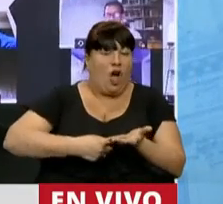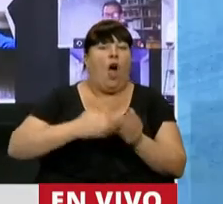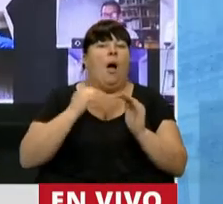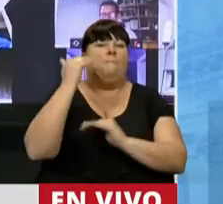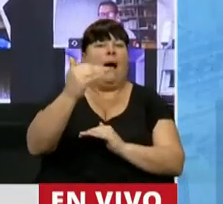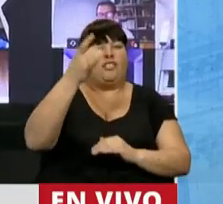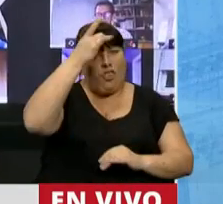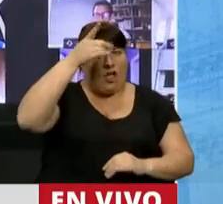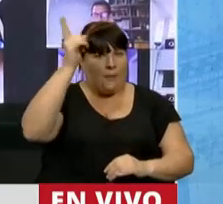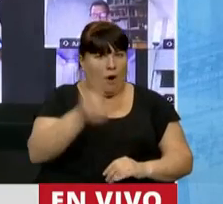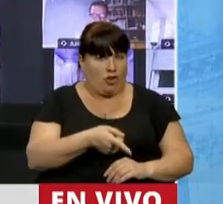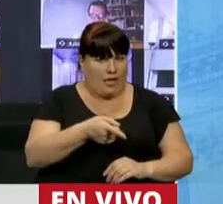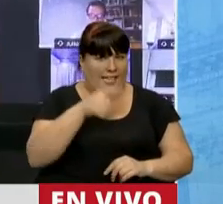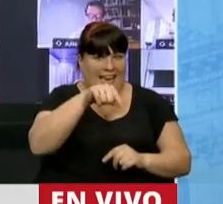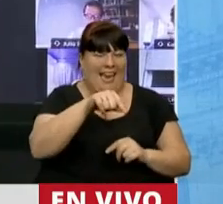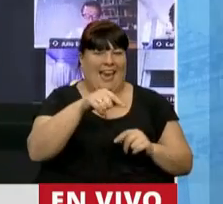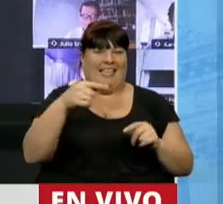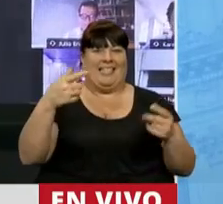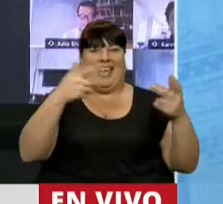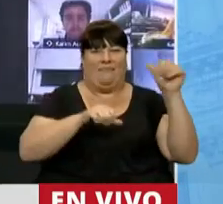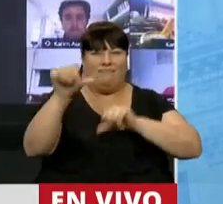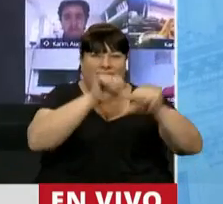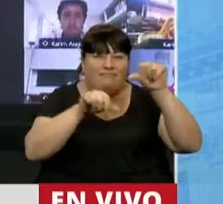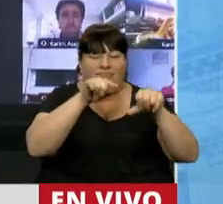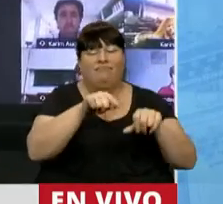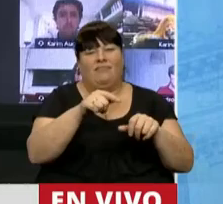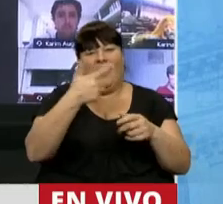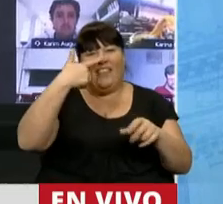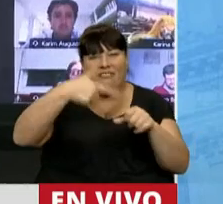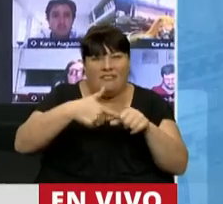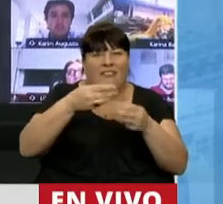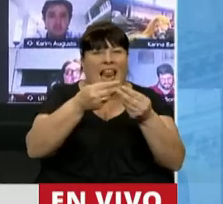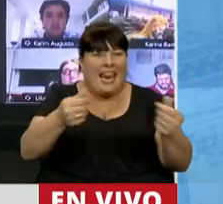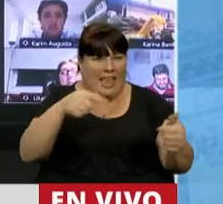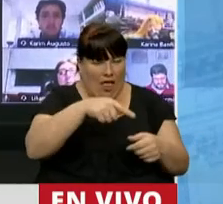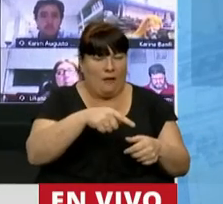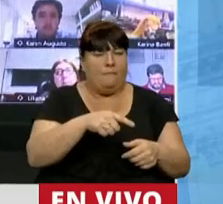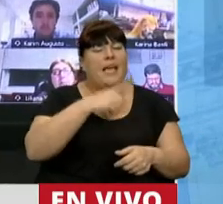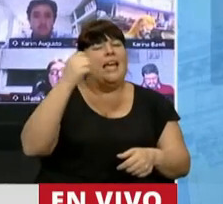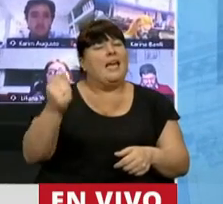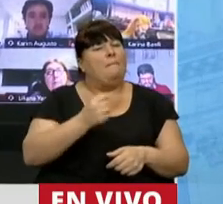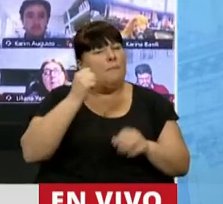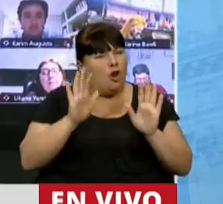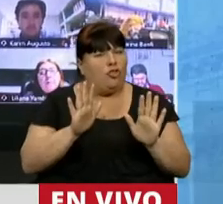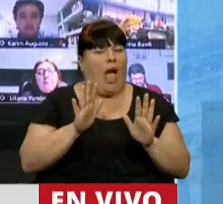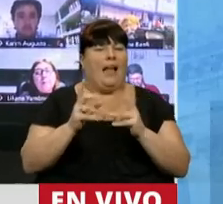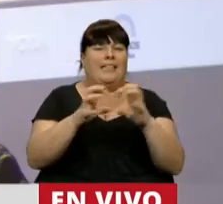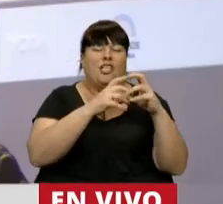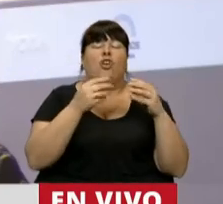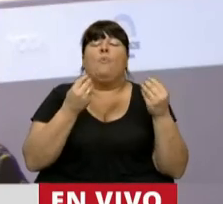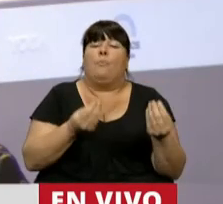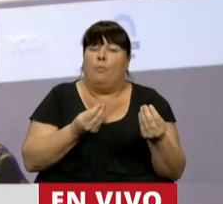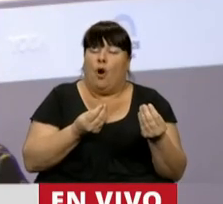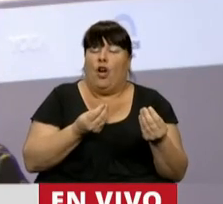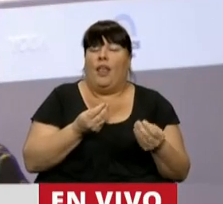a un 12% ese corte en los biocombustibles, en los combustibles líquidos. Es importante que podamos tratarla porque